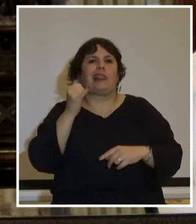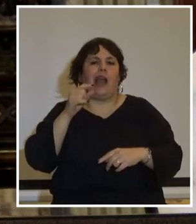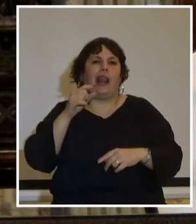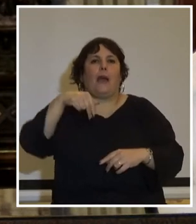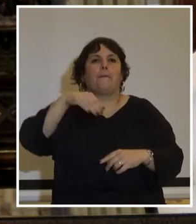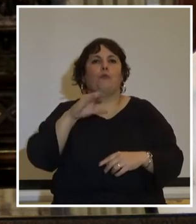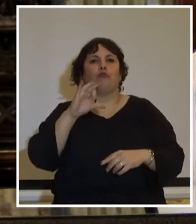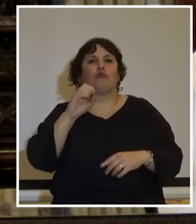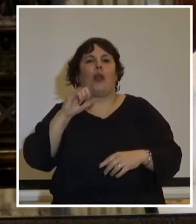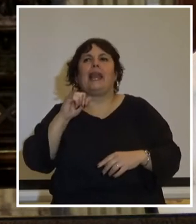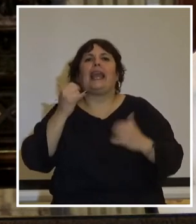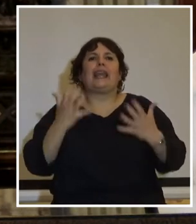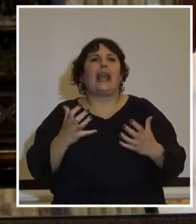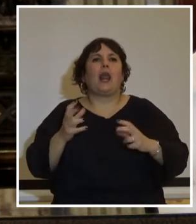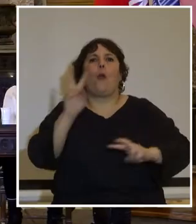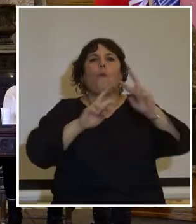profunda ambición de poder.